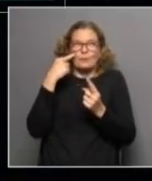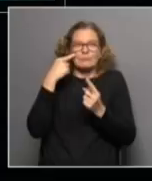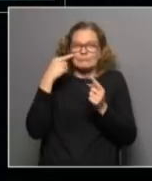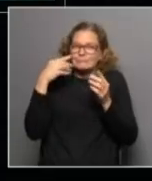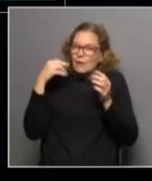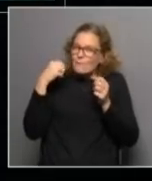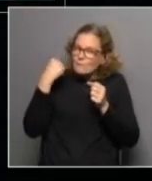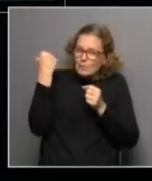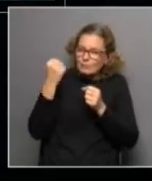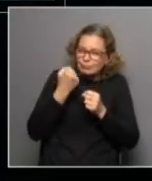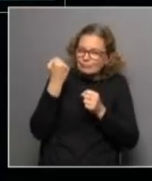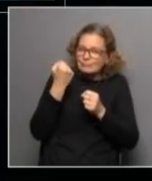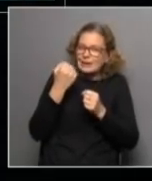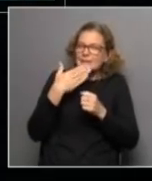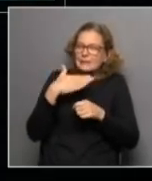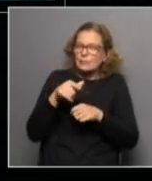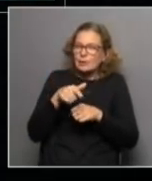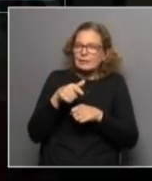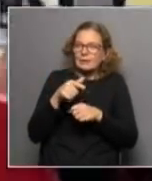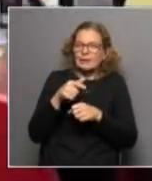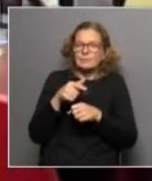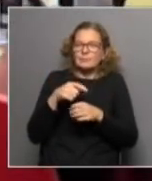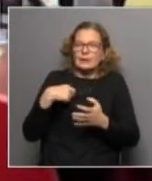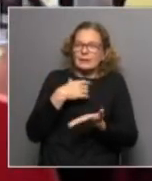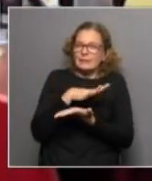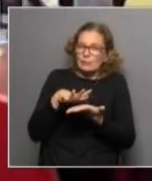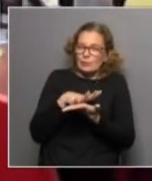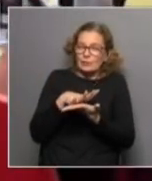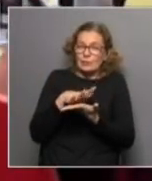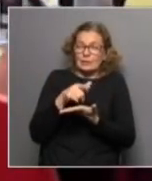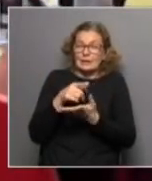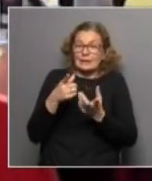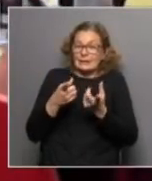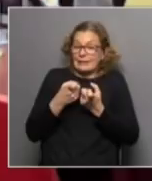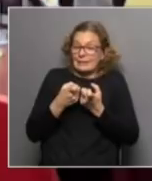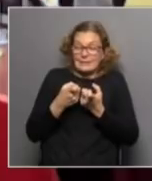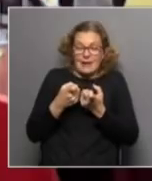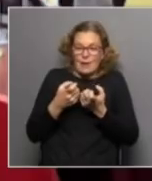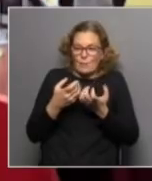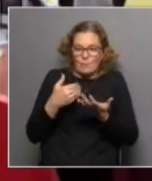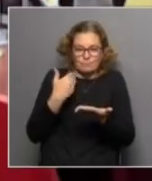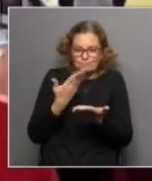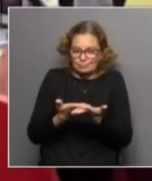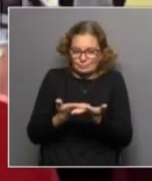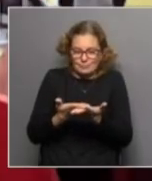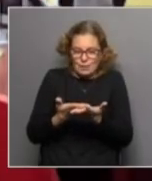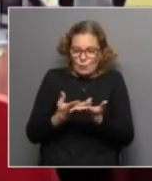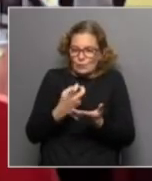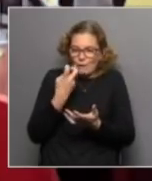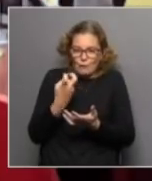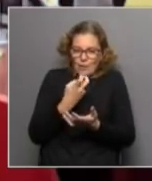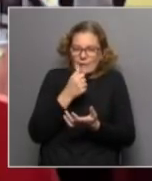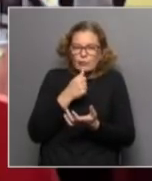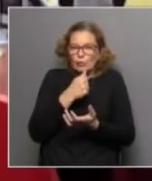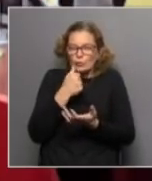nosotros entendemos que este tipo de situaciones requieren de un abordaje integral basado principalmente